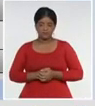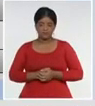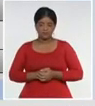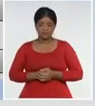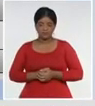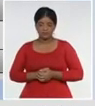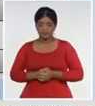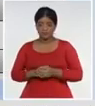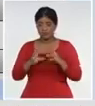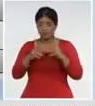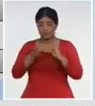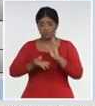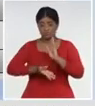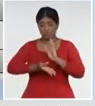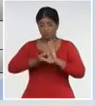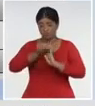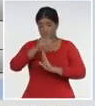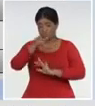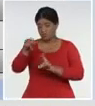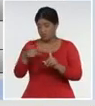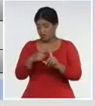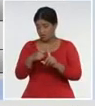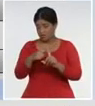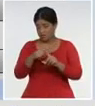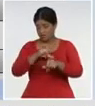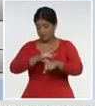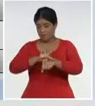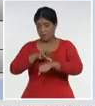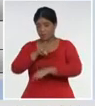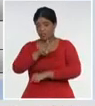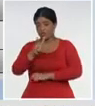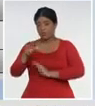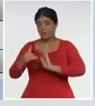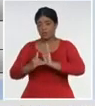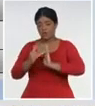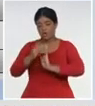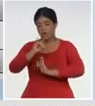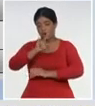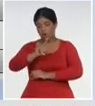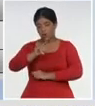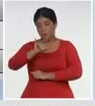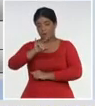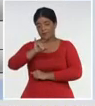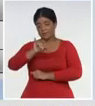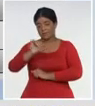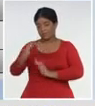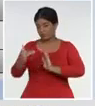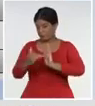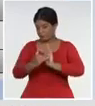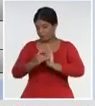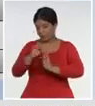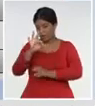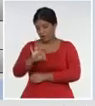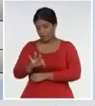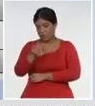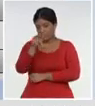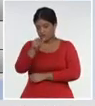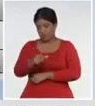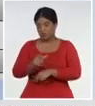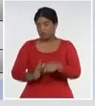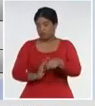elevado, de casos activos, 22,900,008, personas, COVID-19,